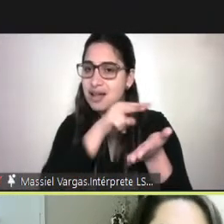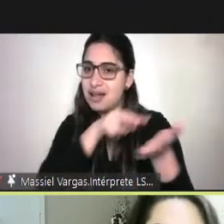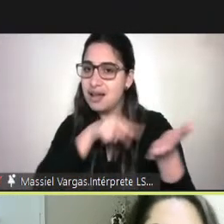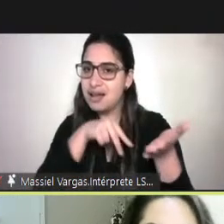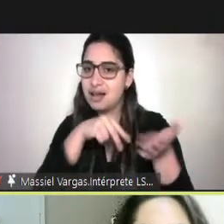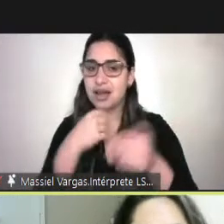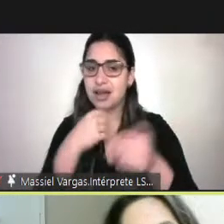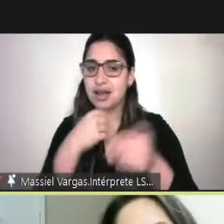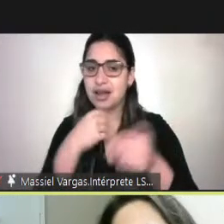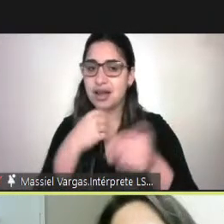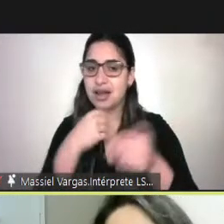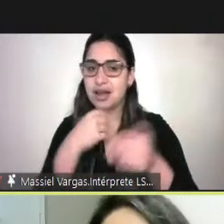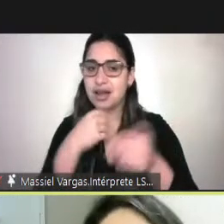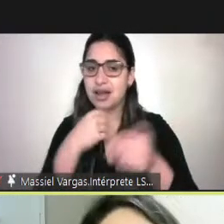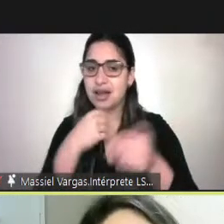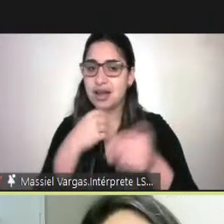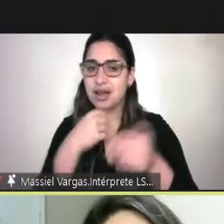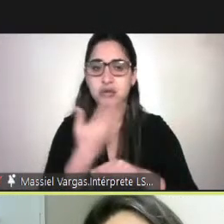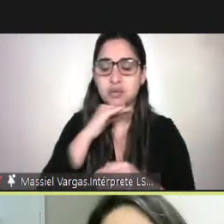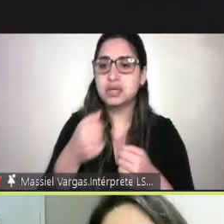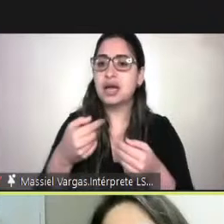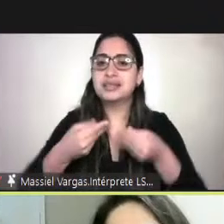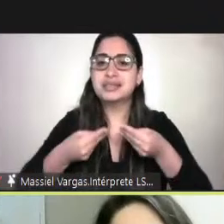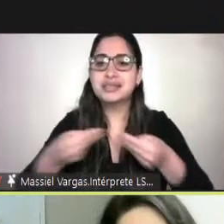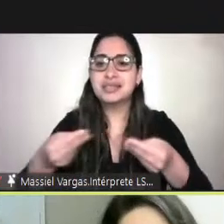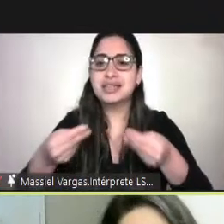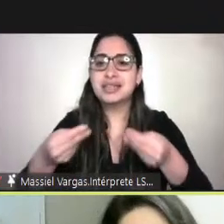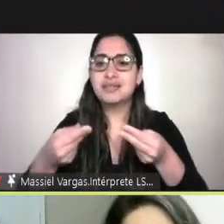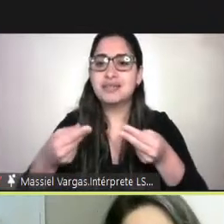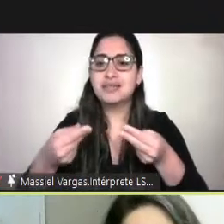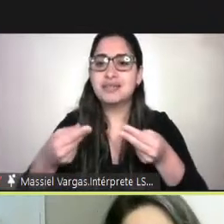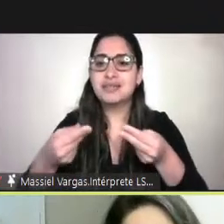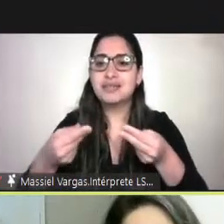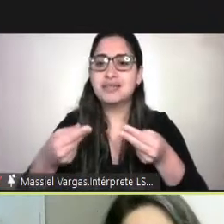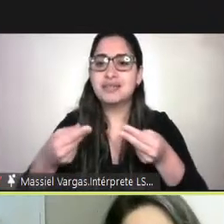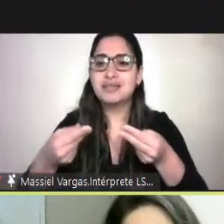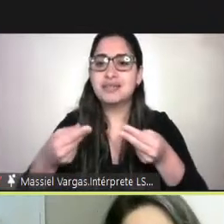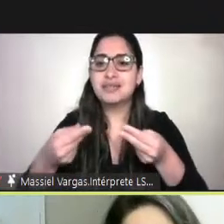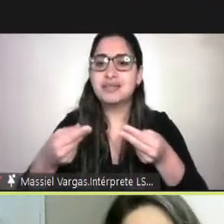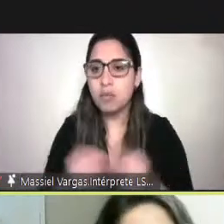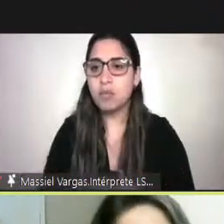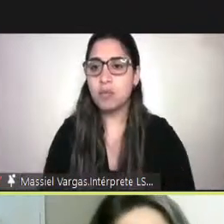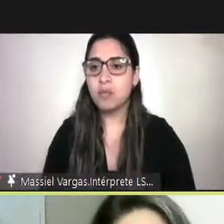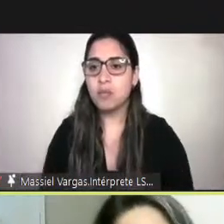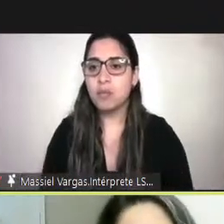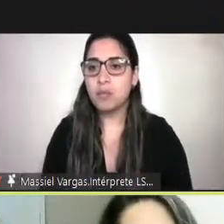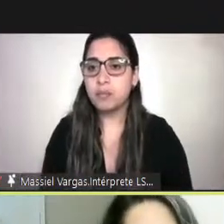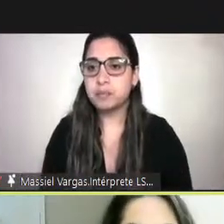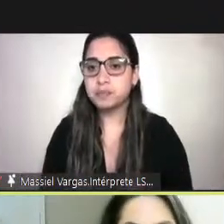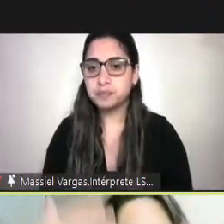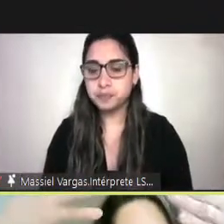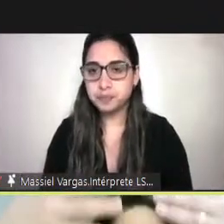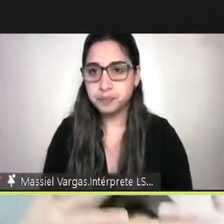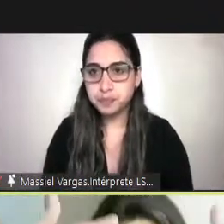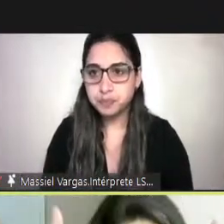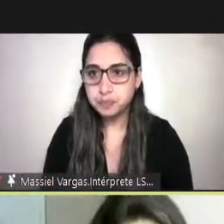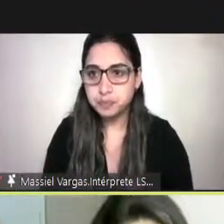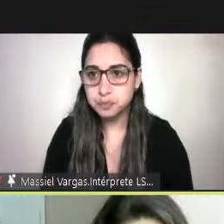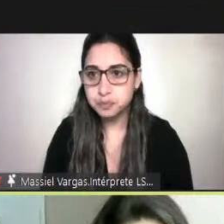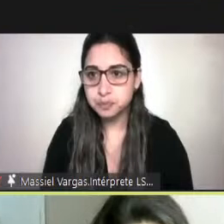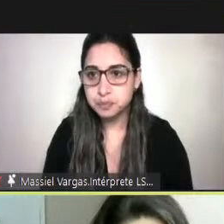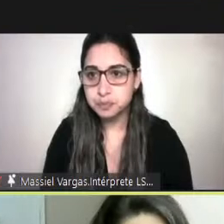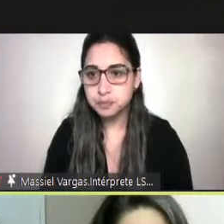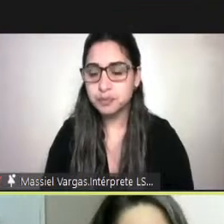entrega por los servicios públicos información al usuario, muchas veces utilizamos palabras súper rebuscadas o mucha